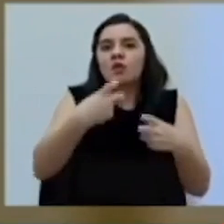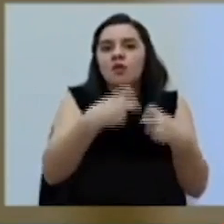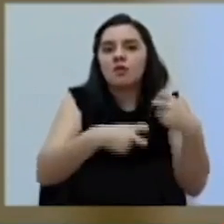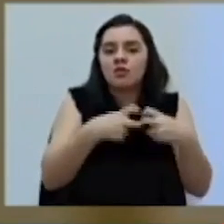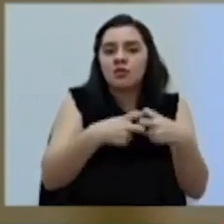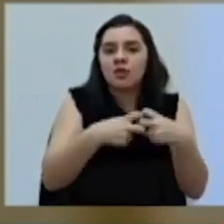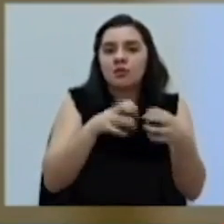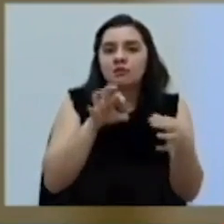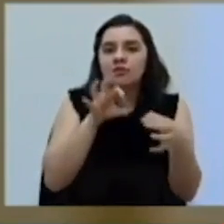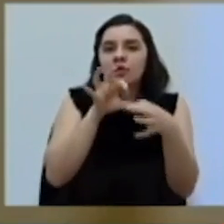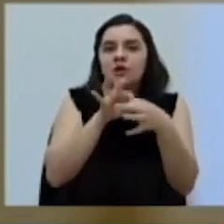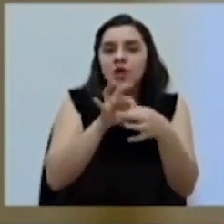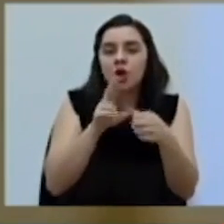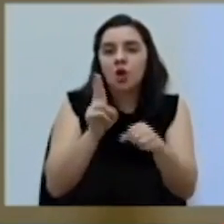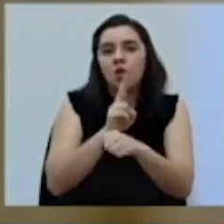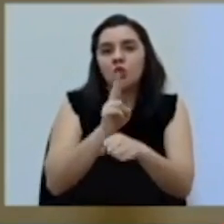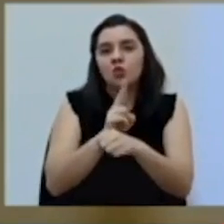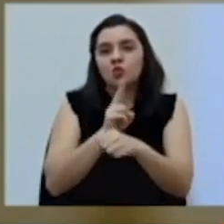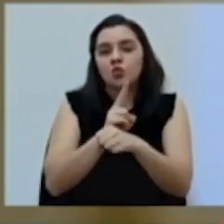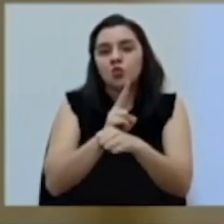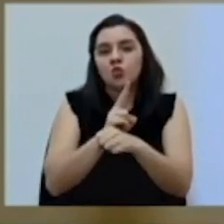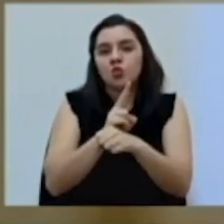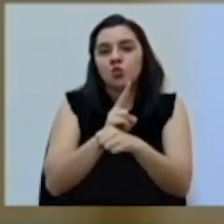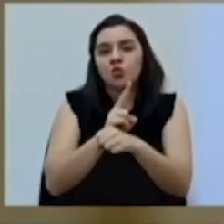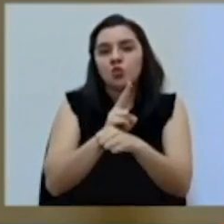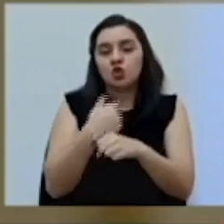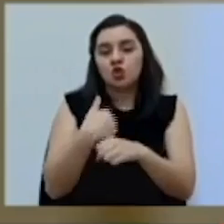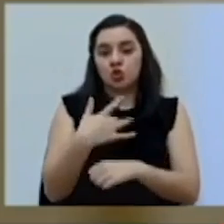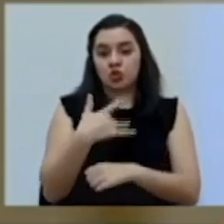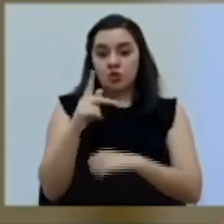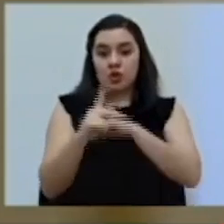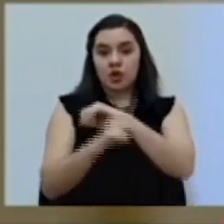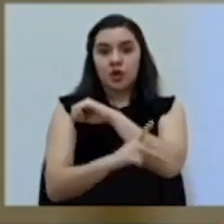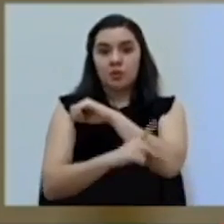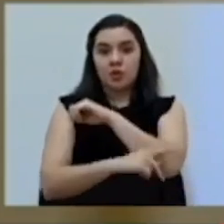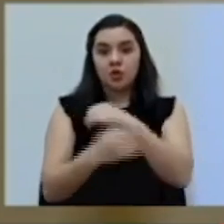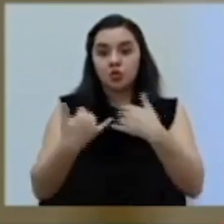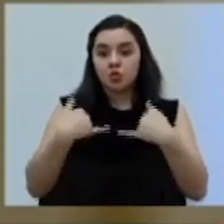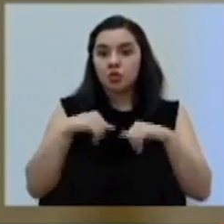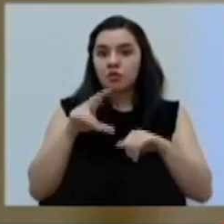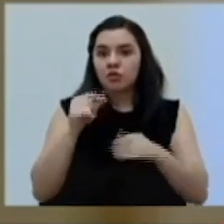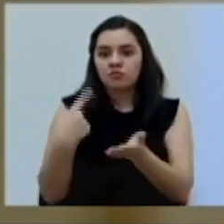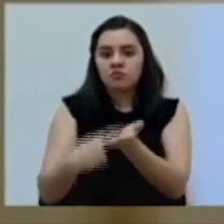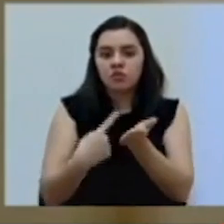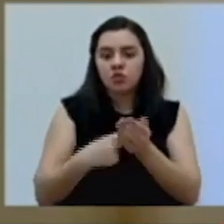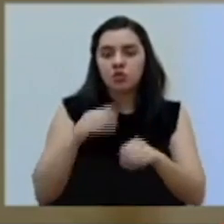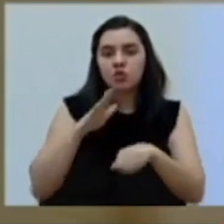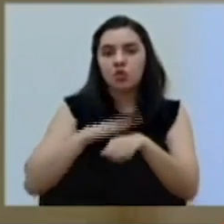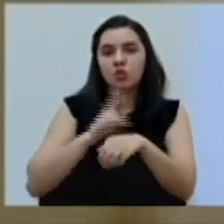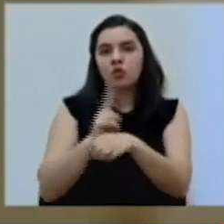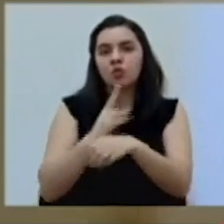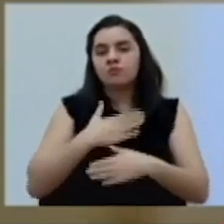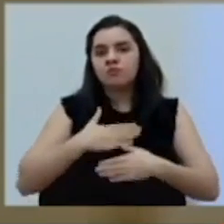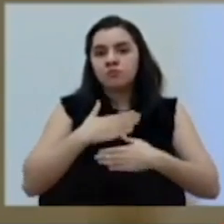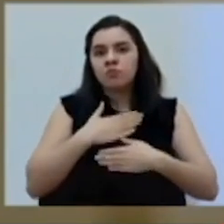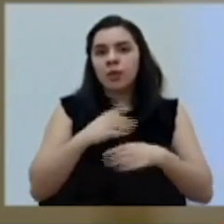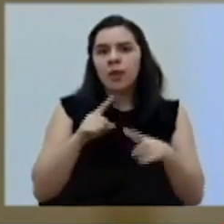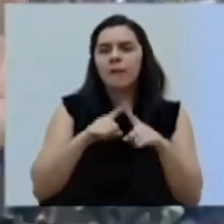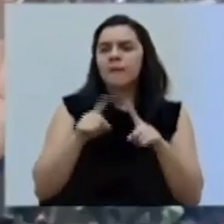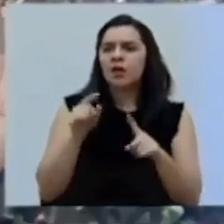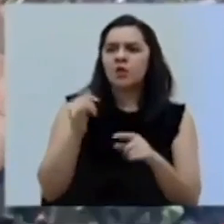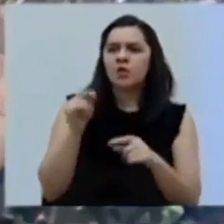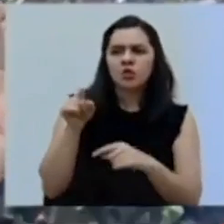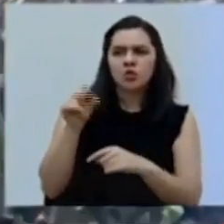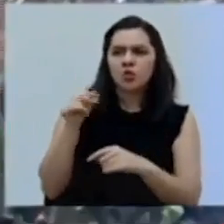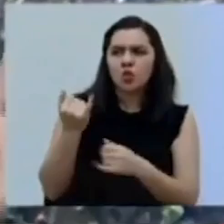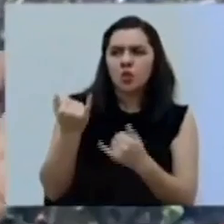al uso, ¿verdad? Y eso, yo siento que el país en este momento no está discutiendo sobre uso recreativo o no. Pero eso no es lo que pasa